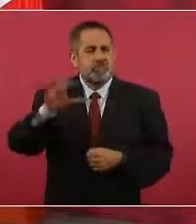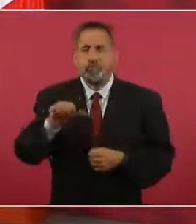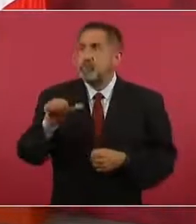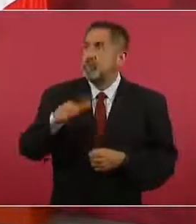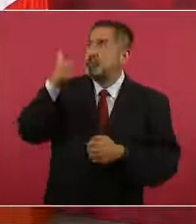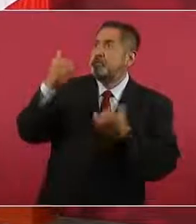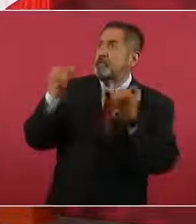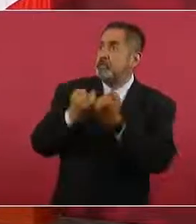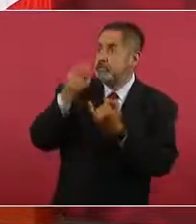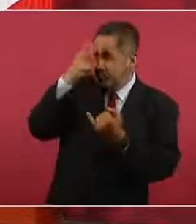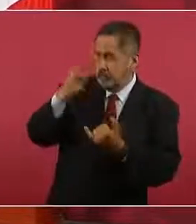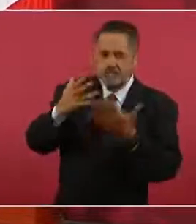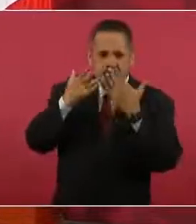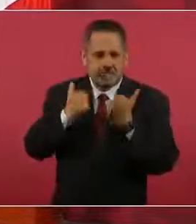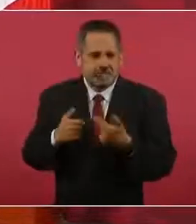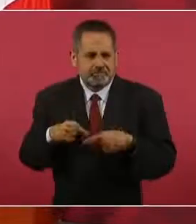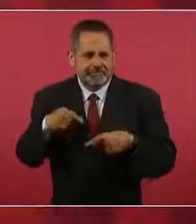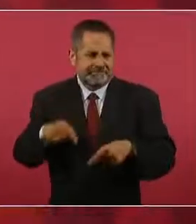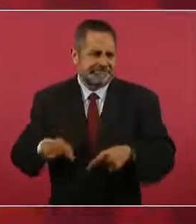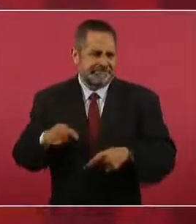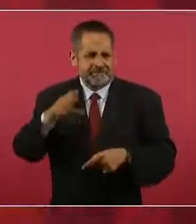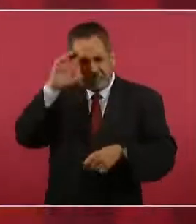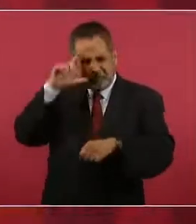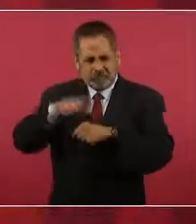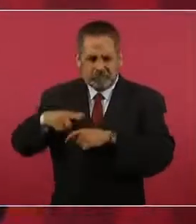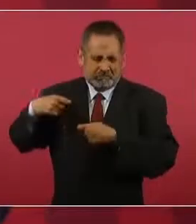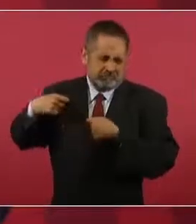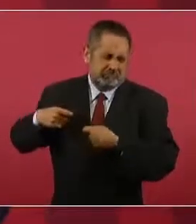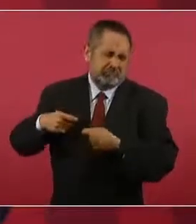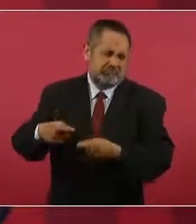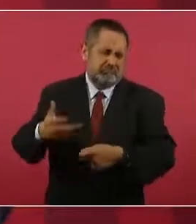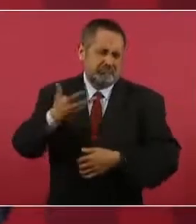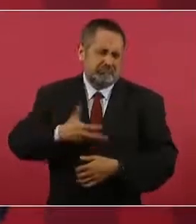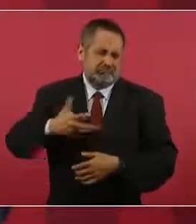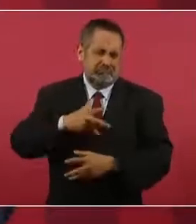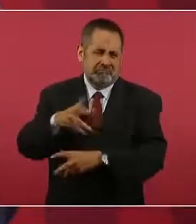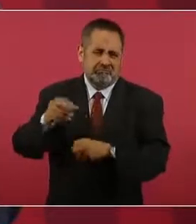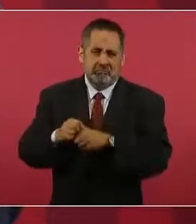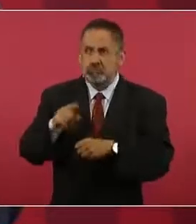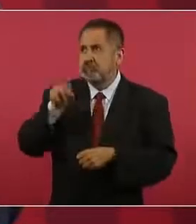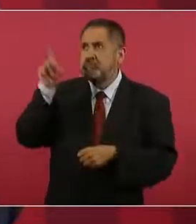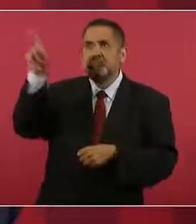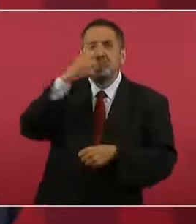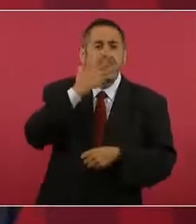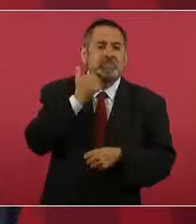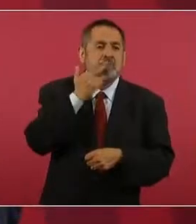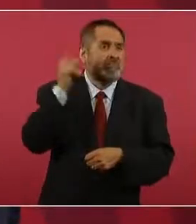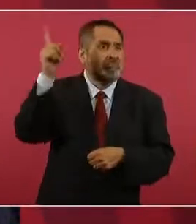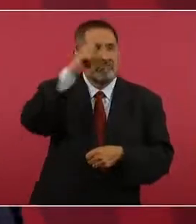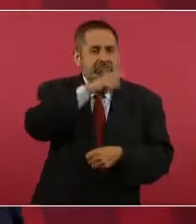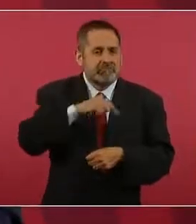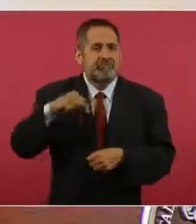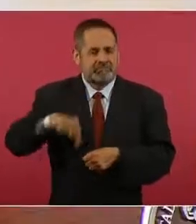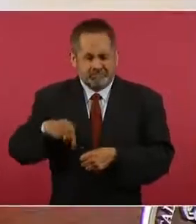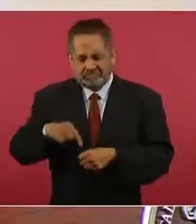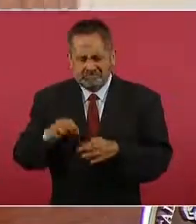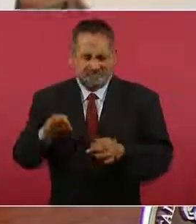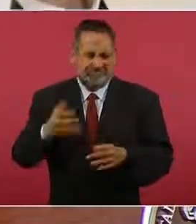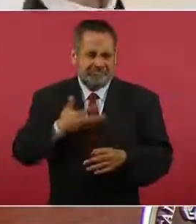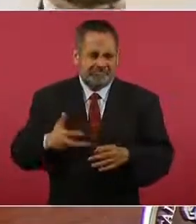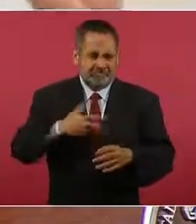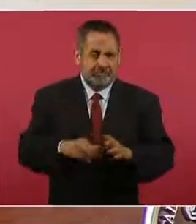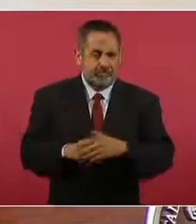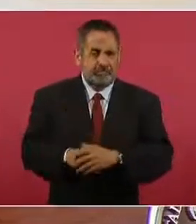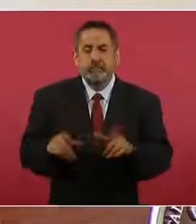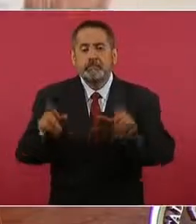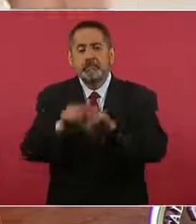no hay dos. La grandeza cultural de México ya la quisieran en otras partes. Acerca de…